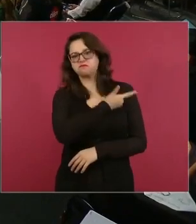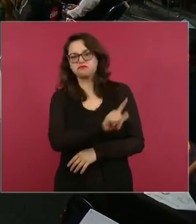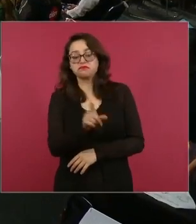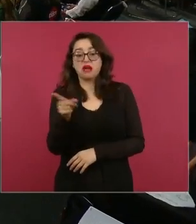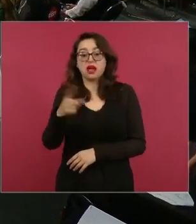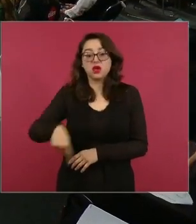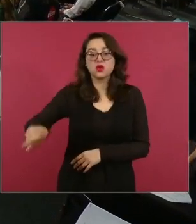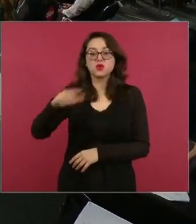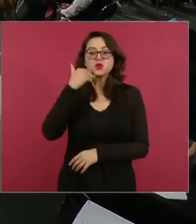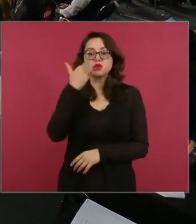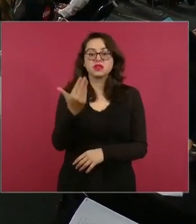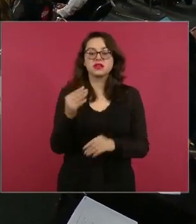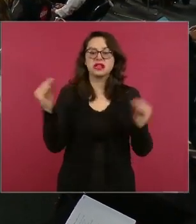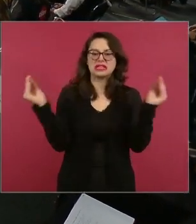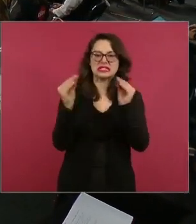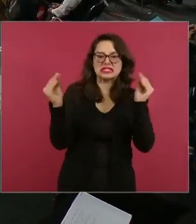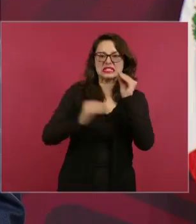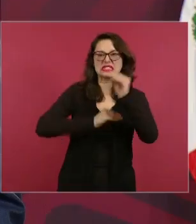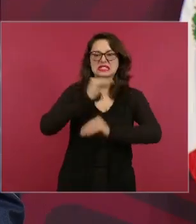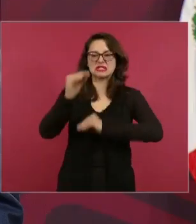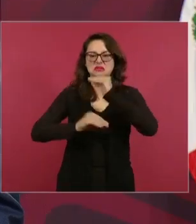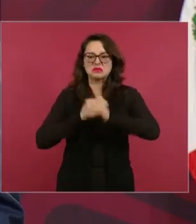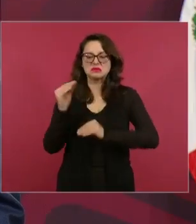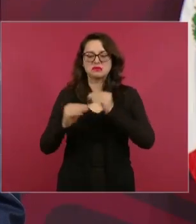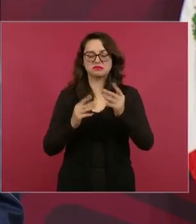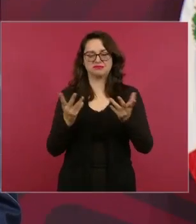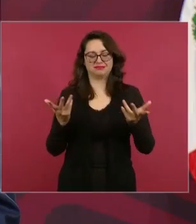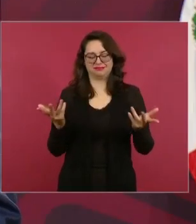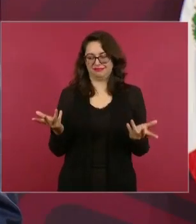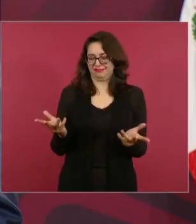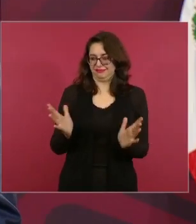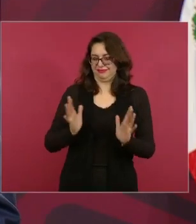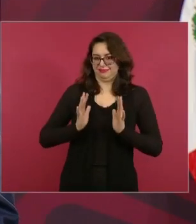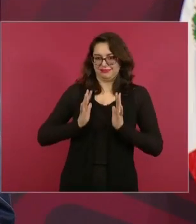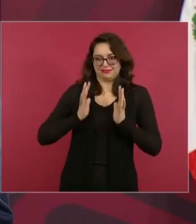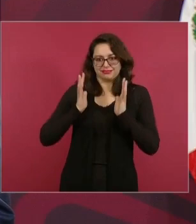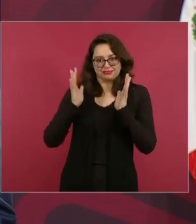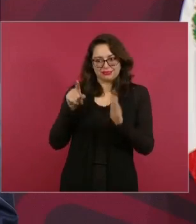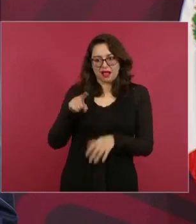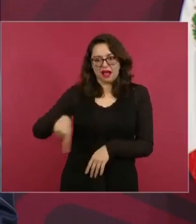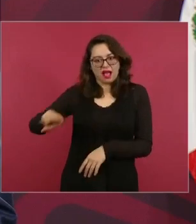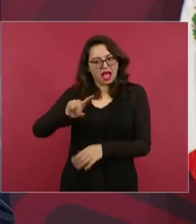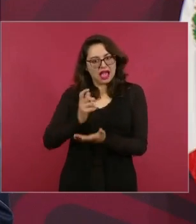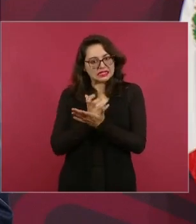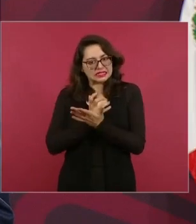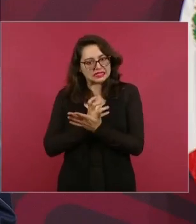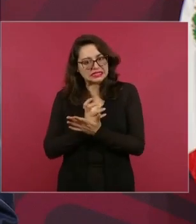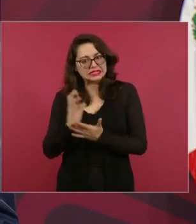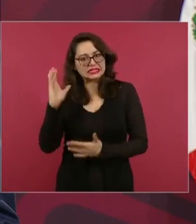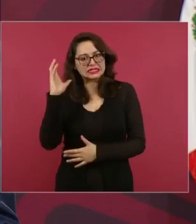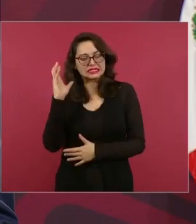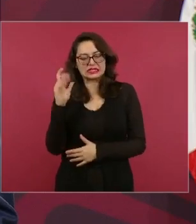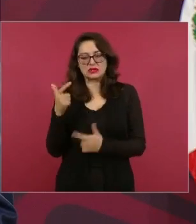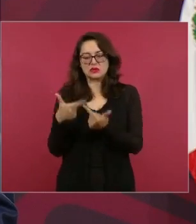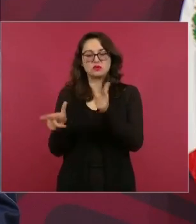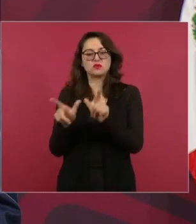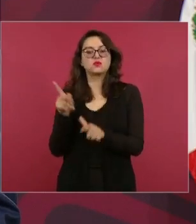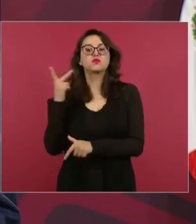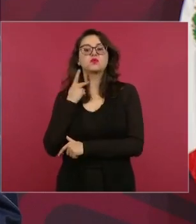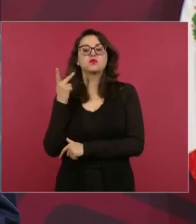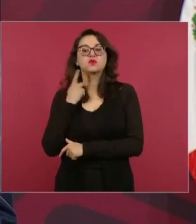extremistas legisladores del Partido Republicano